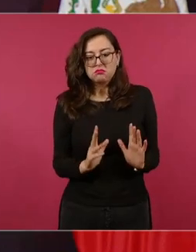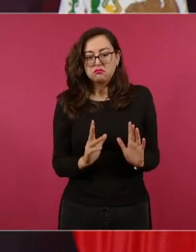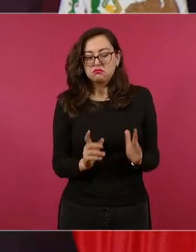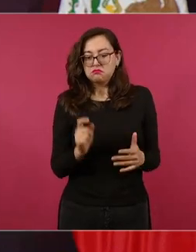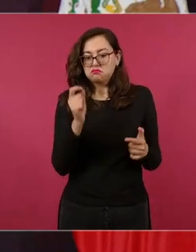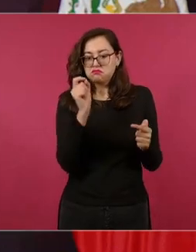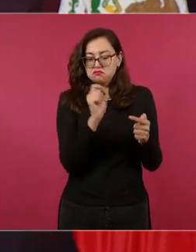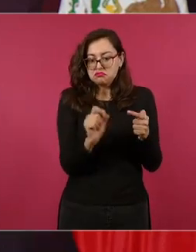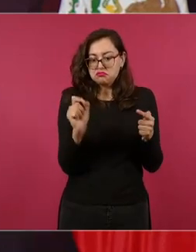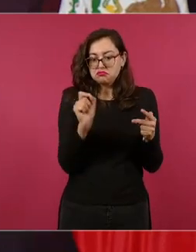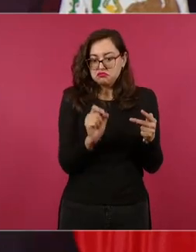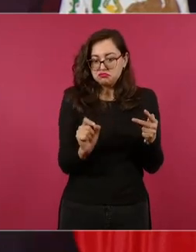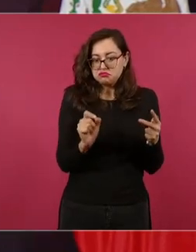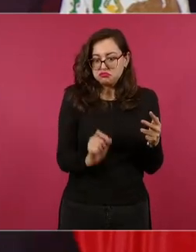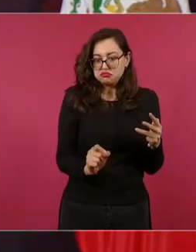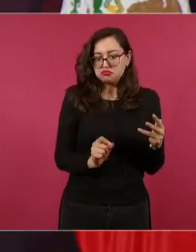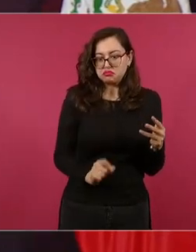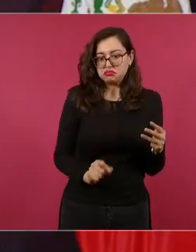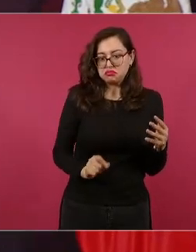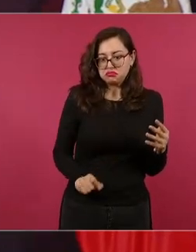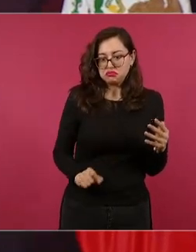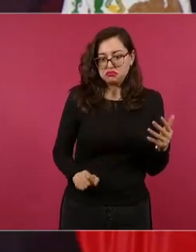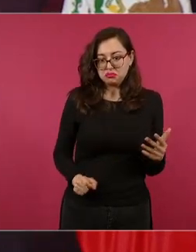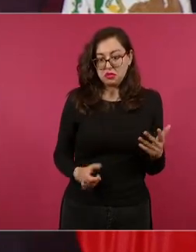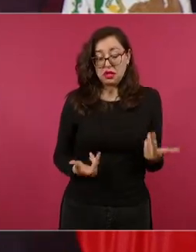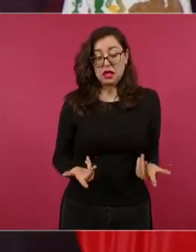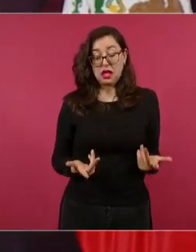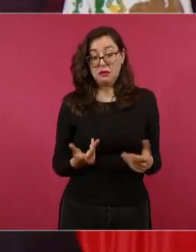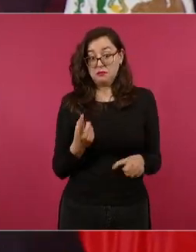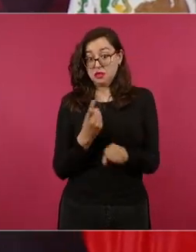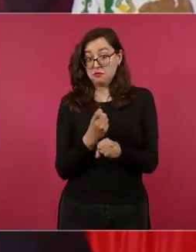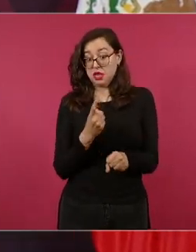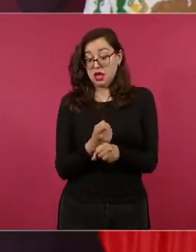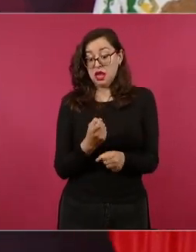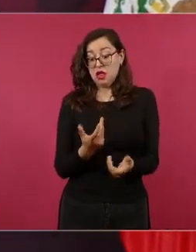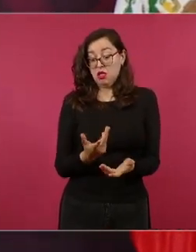porque va a ser después de que